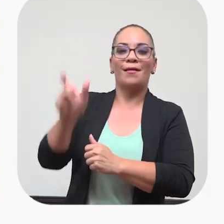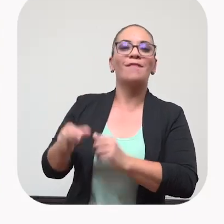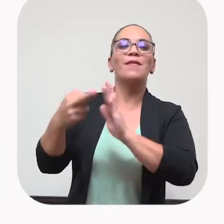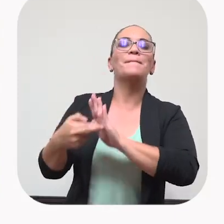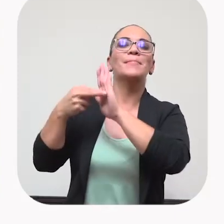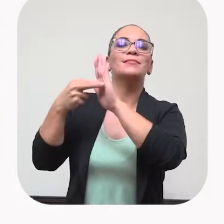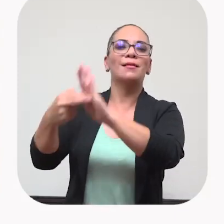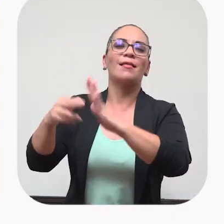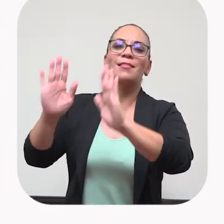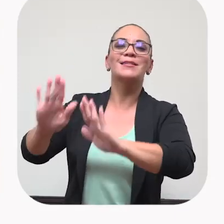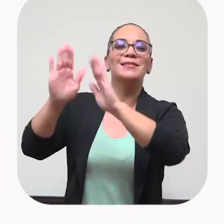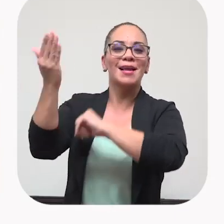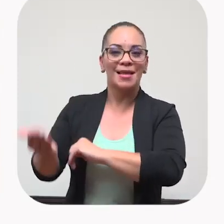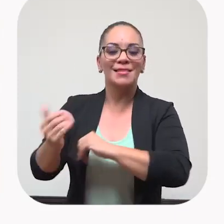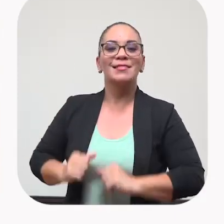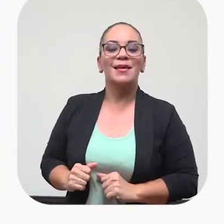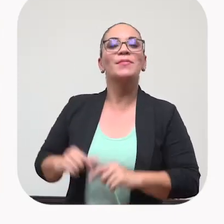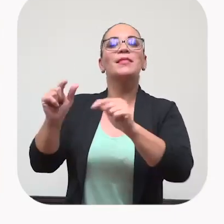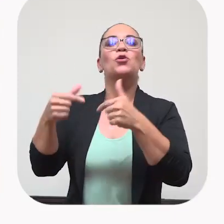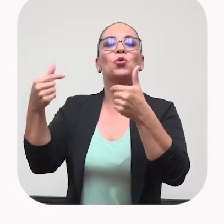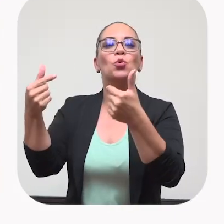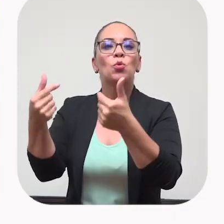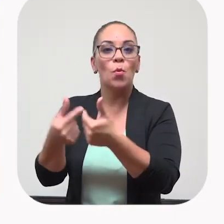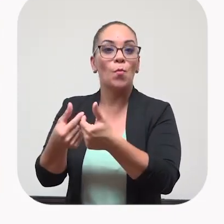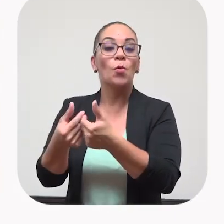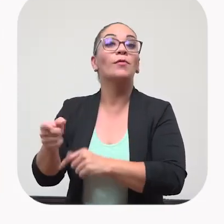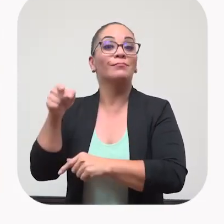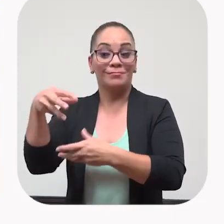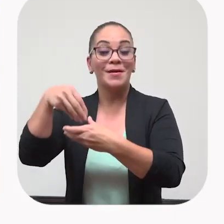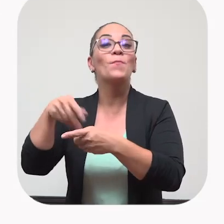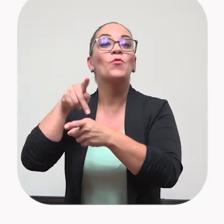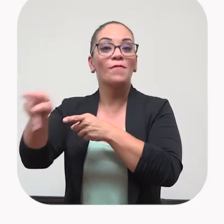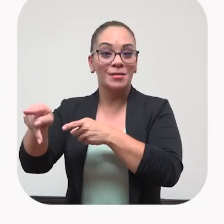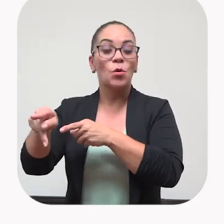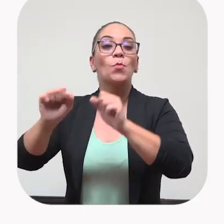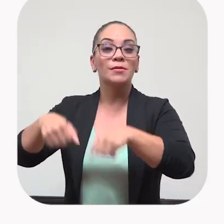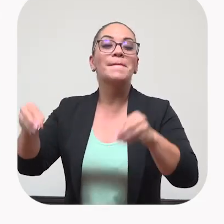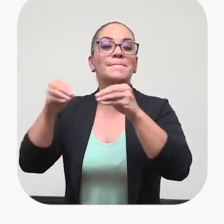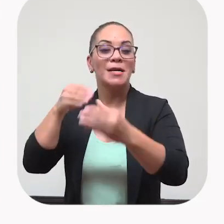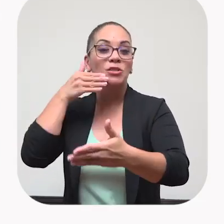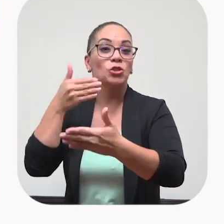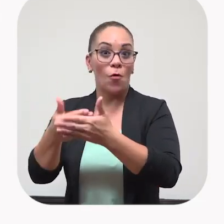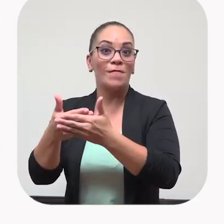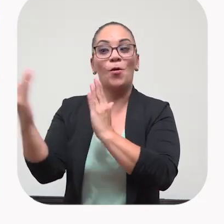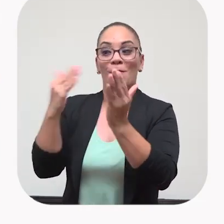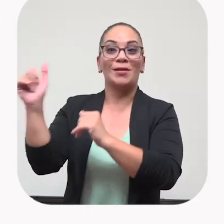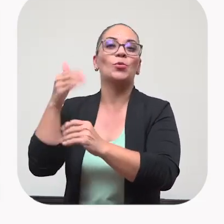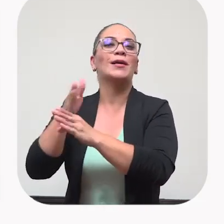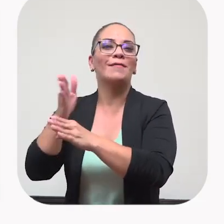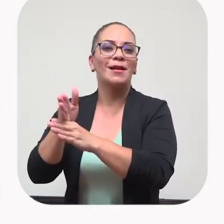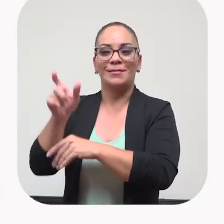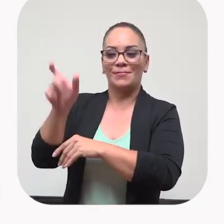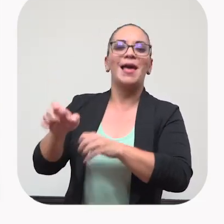representante increíble del gremio, de la profesión posiblemente la más noble de todas,